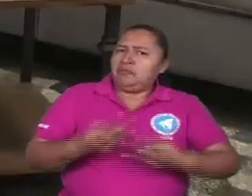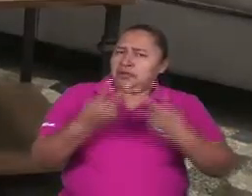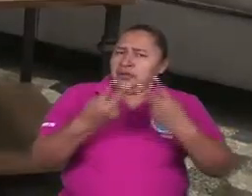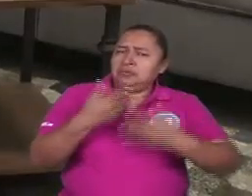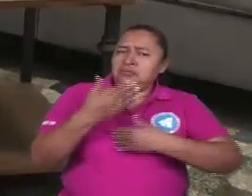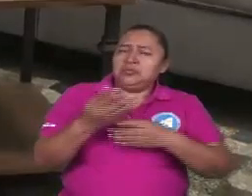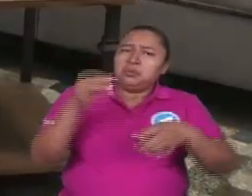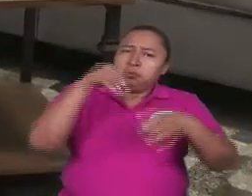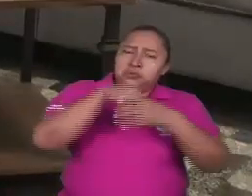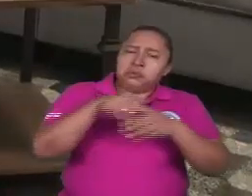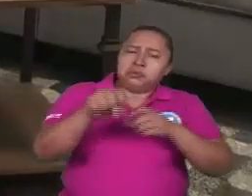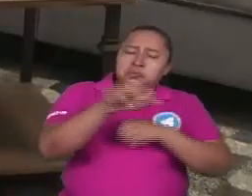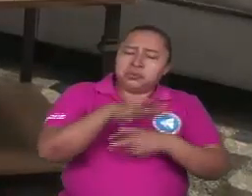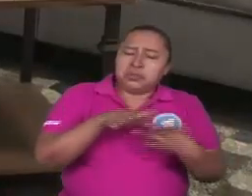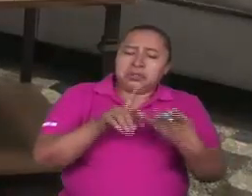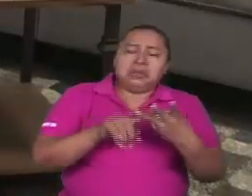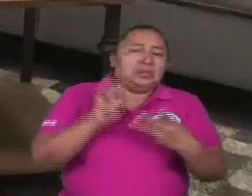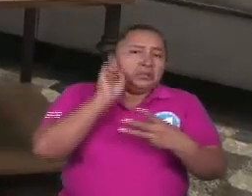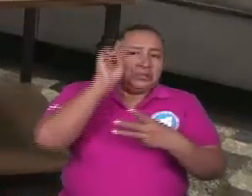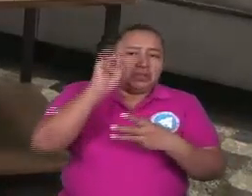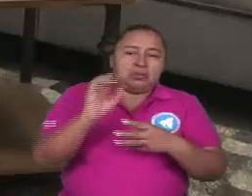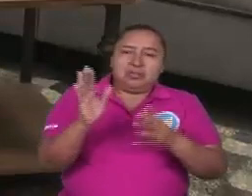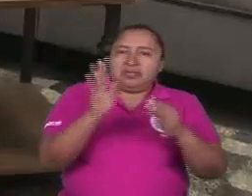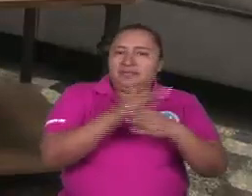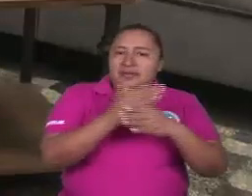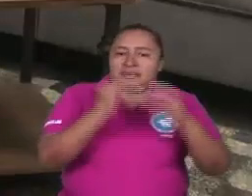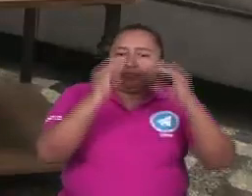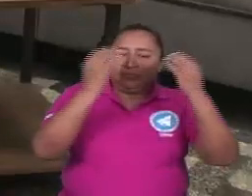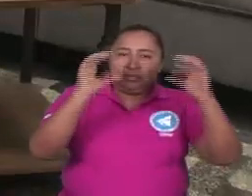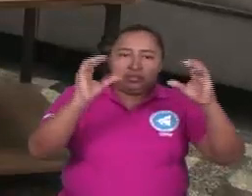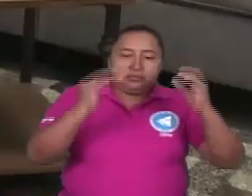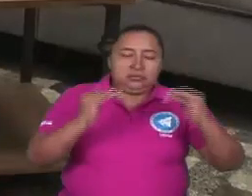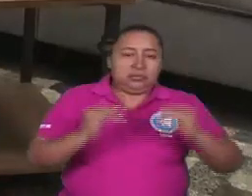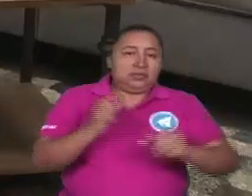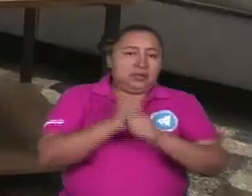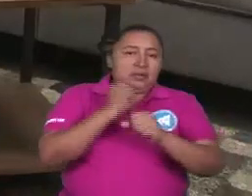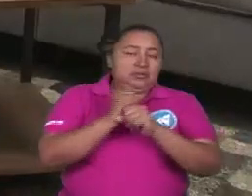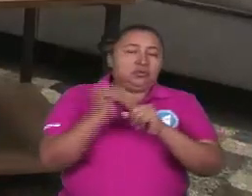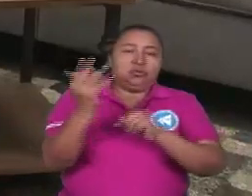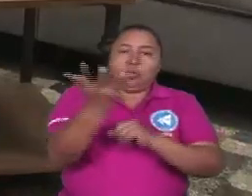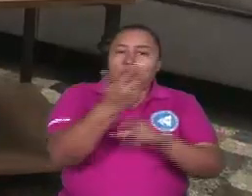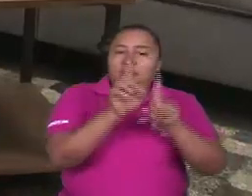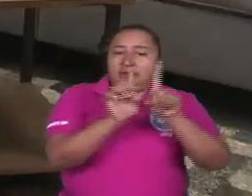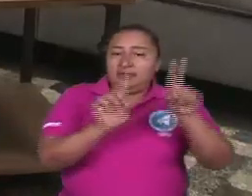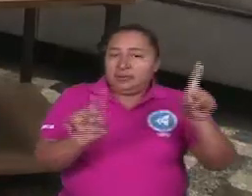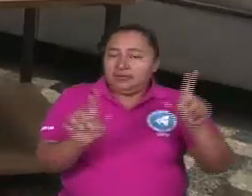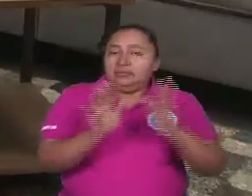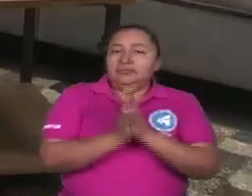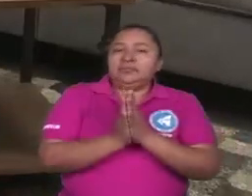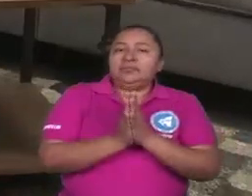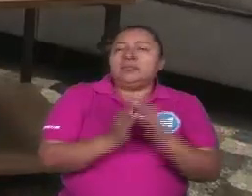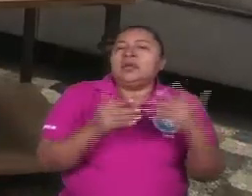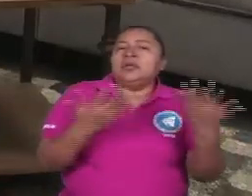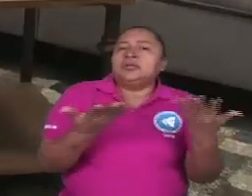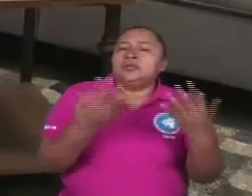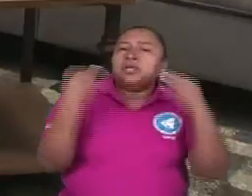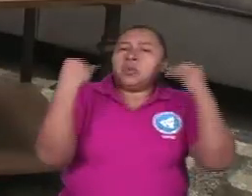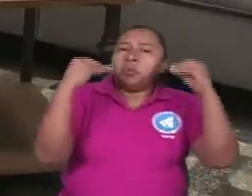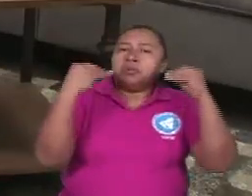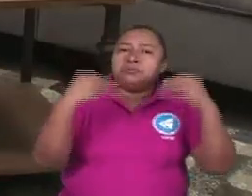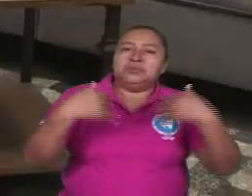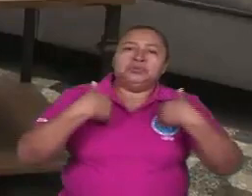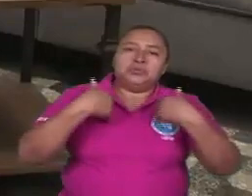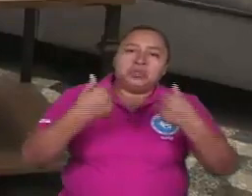inclusión social, desarrollo de todas las clases trabajadoras proletarias de nuestro país en todos los niveles. la educación, la